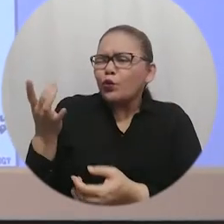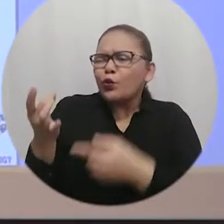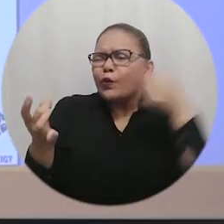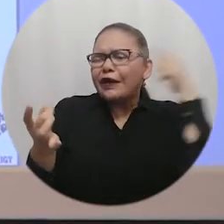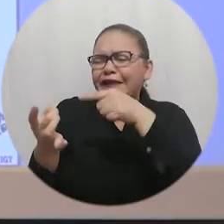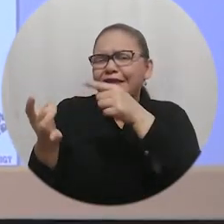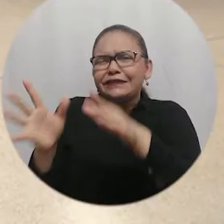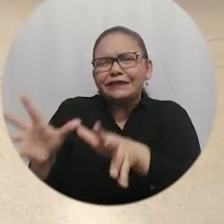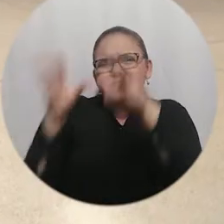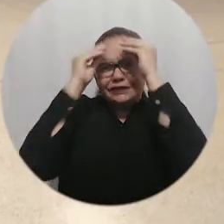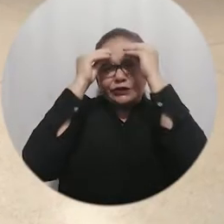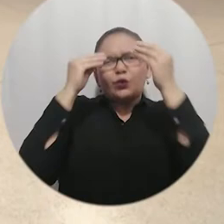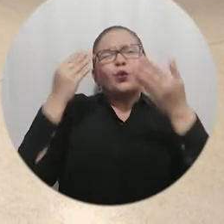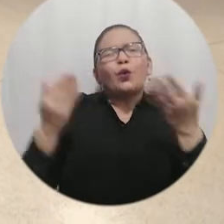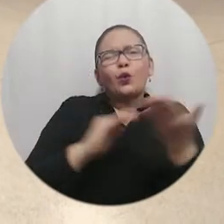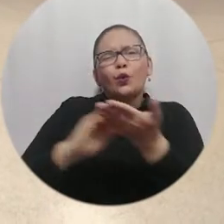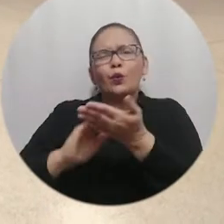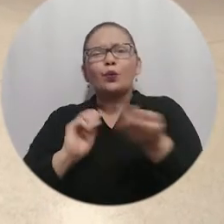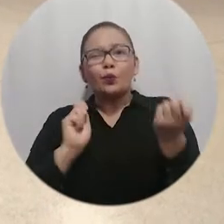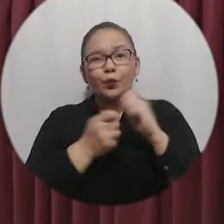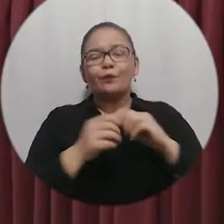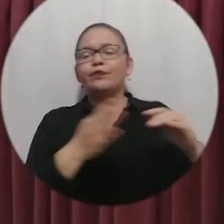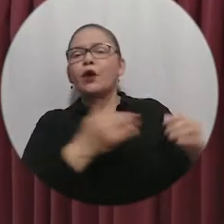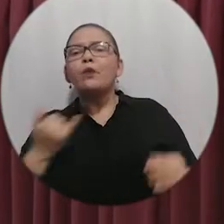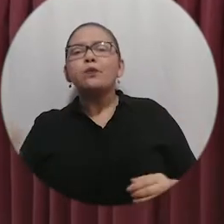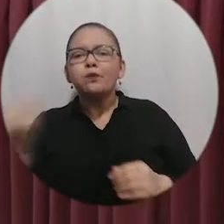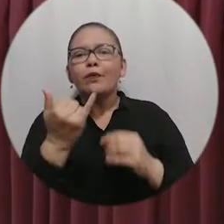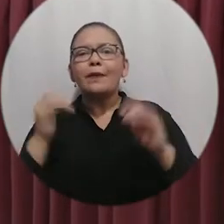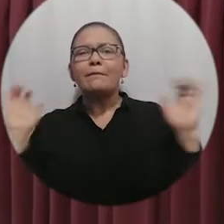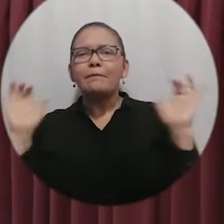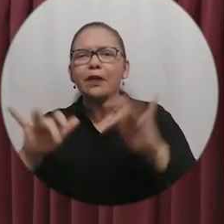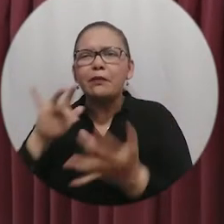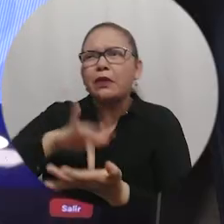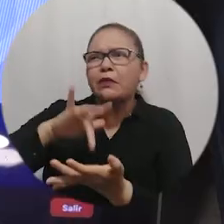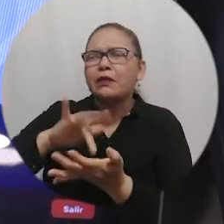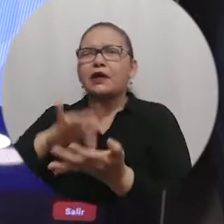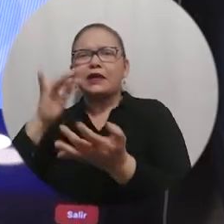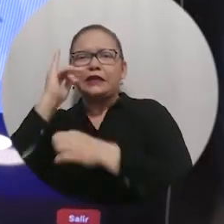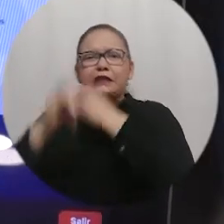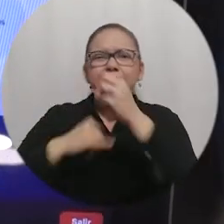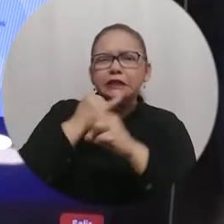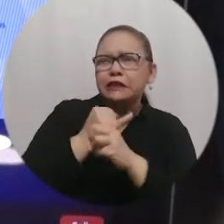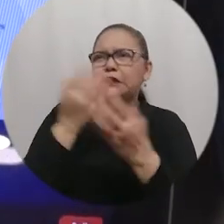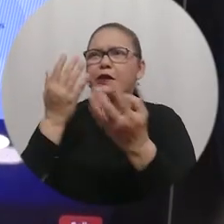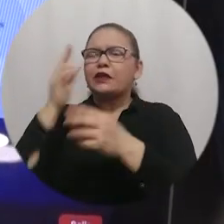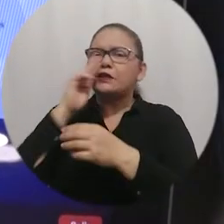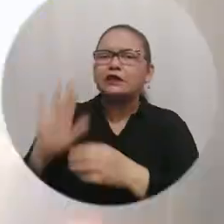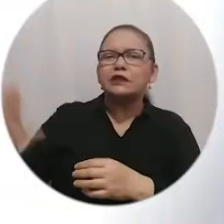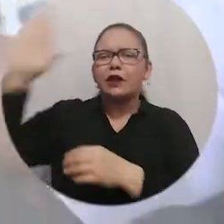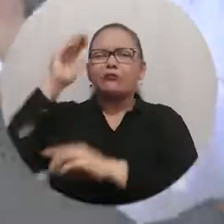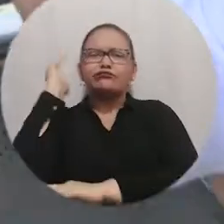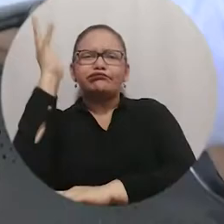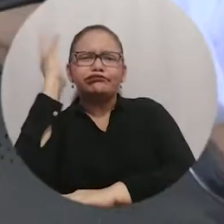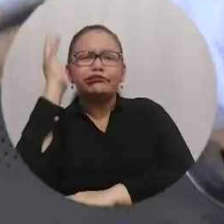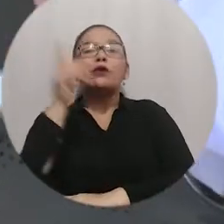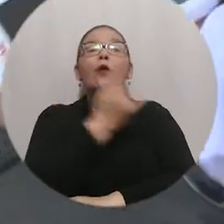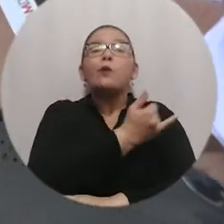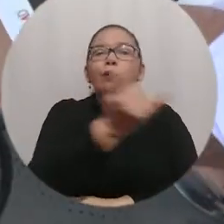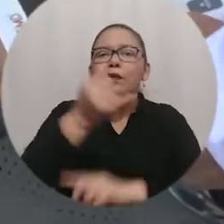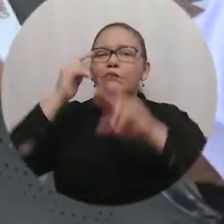en todos sus aspectos. Este encuentro de academia e investigación reunió a ponentes nacionales e internacionales para dar un abordaje